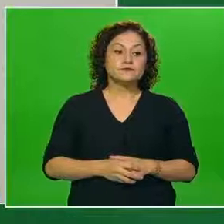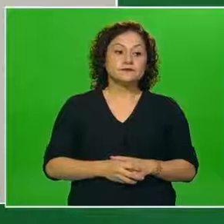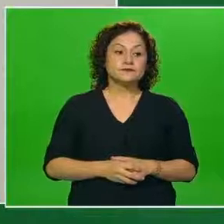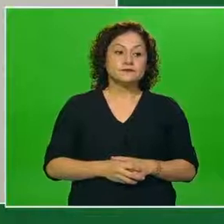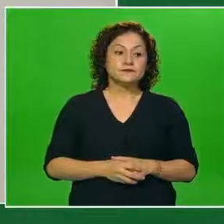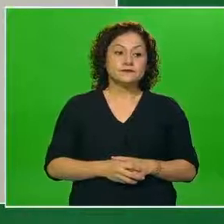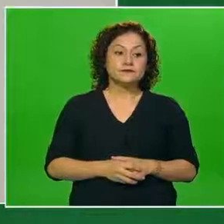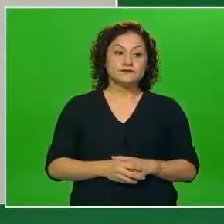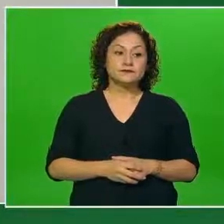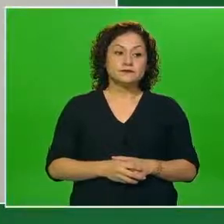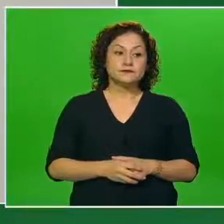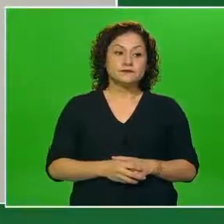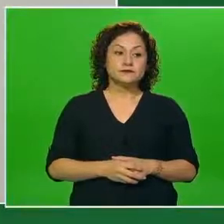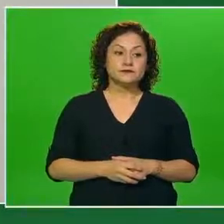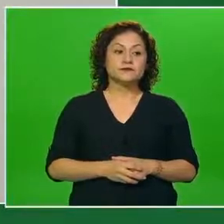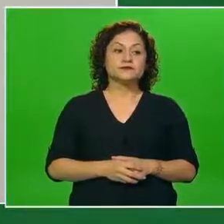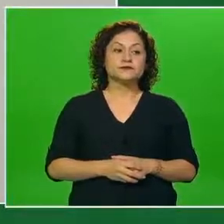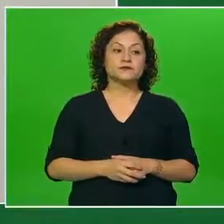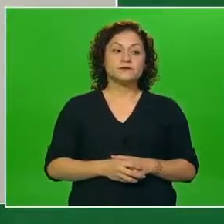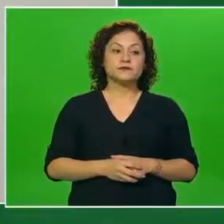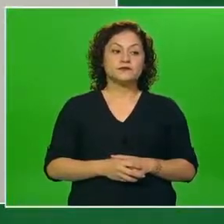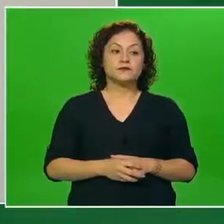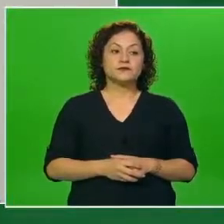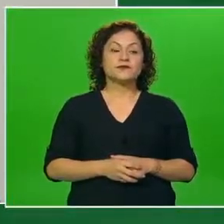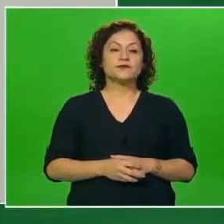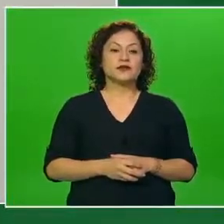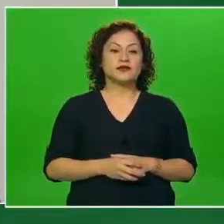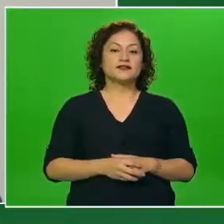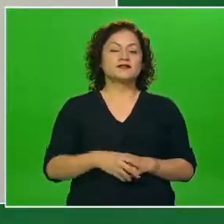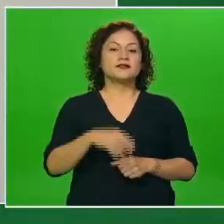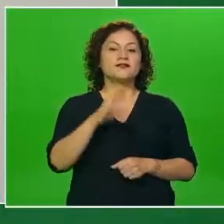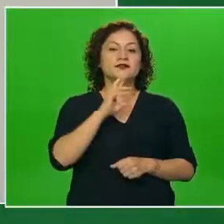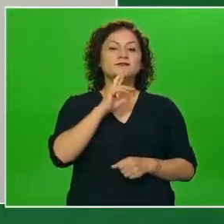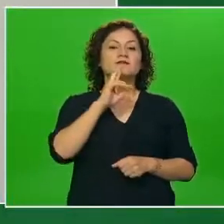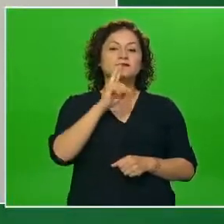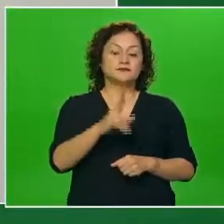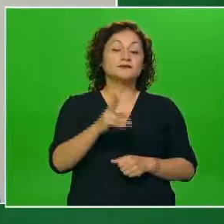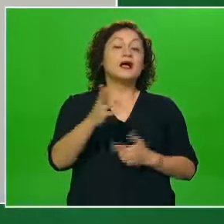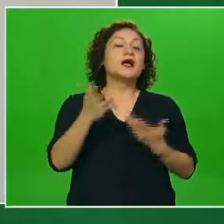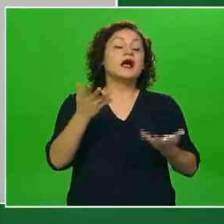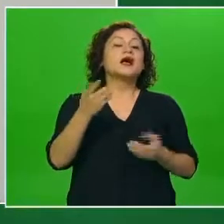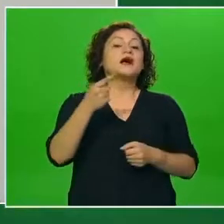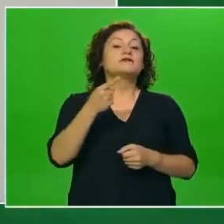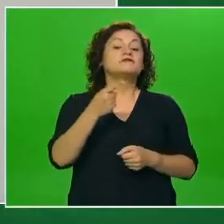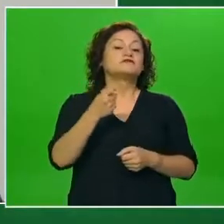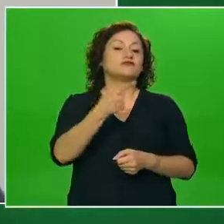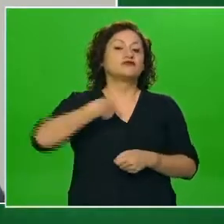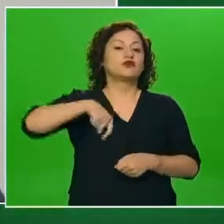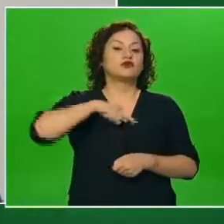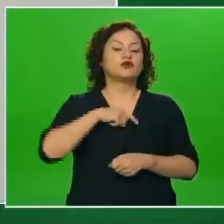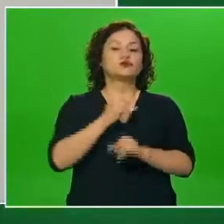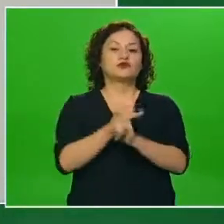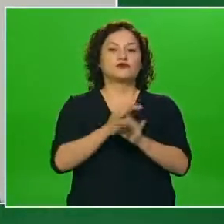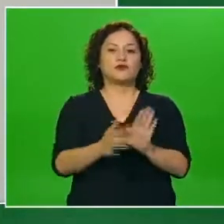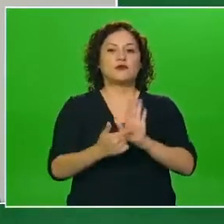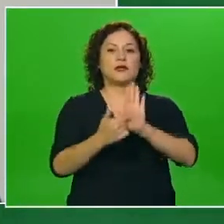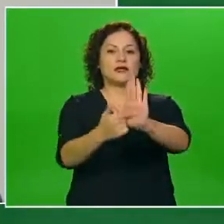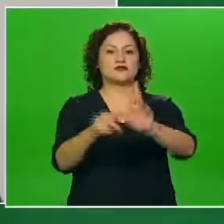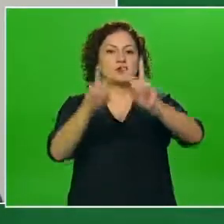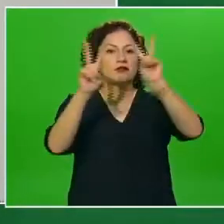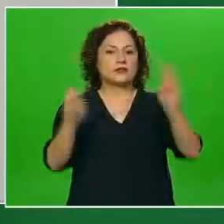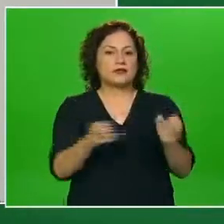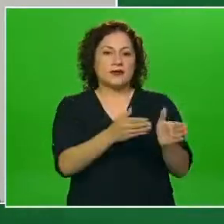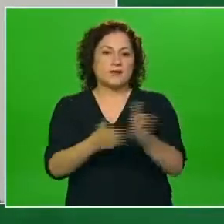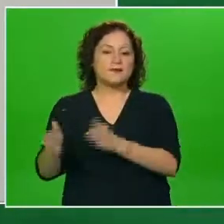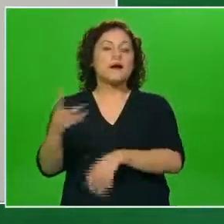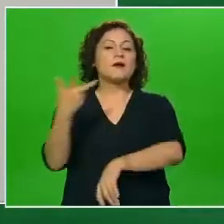Vamos a continuar actualizando los datos de la Estrategia Nacional de Vacunación. Y la buena, buena noticia es que esta fue